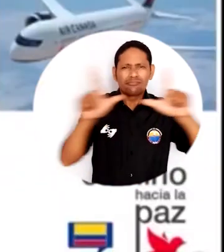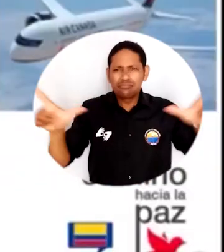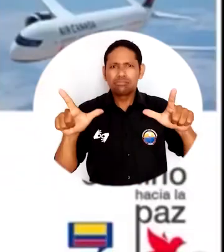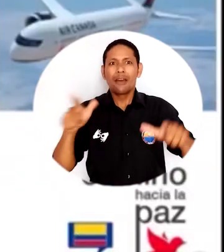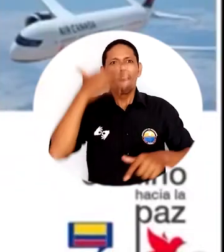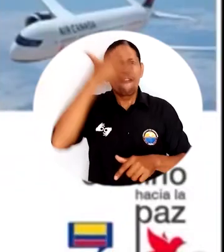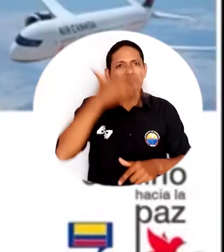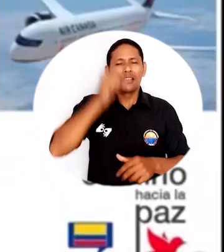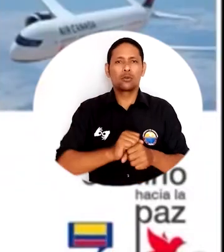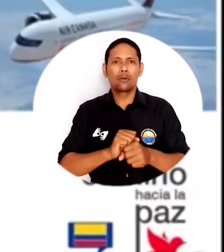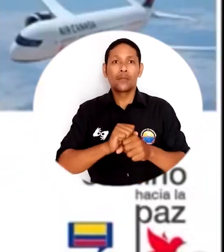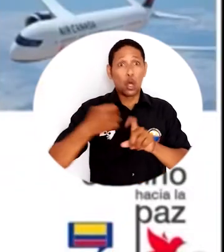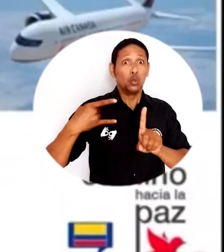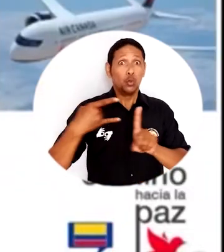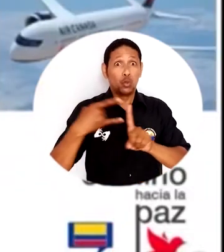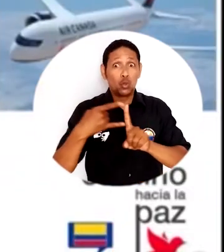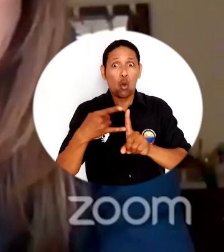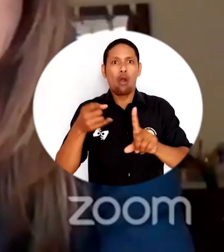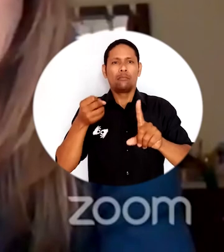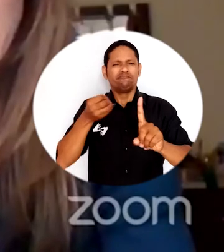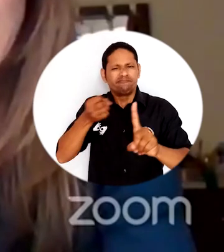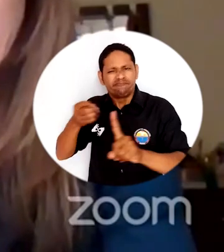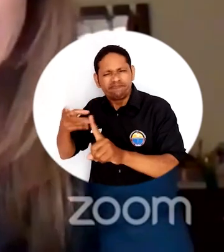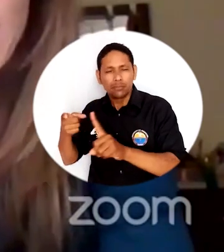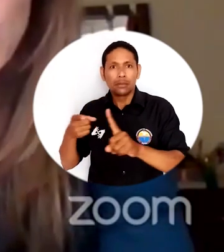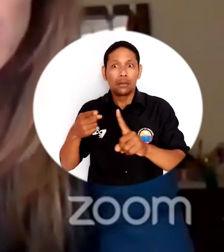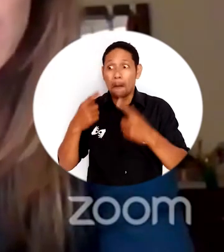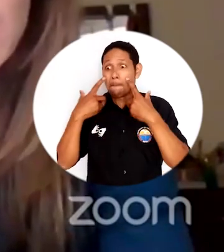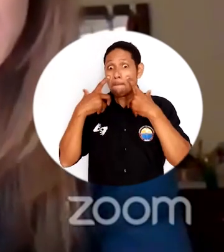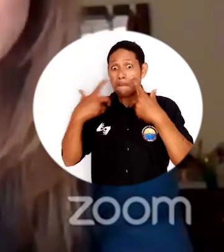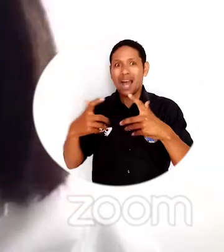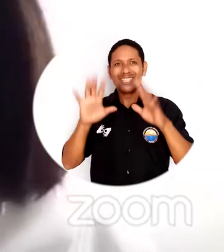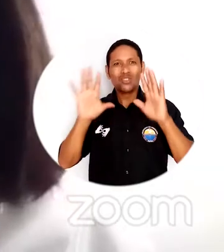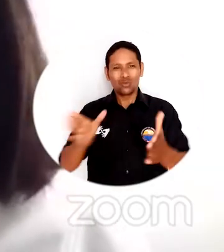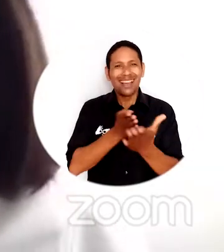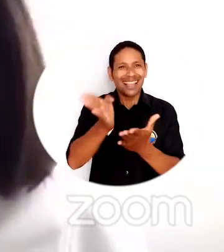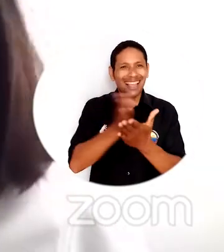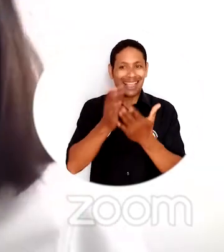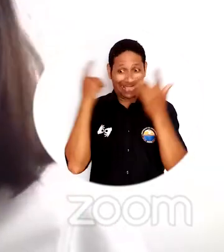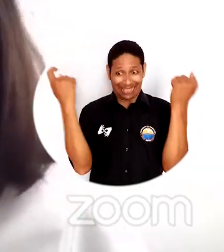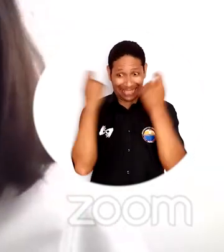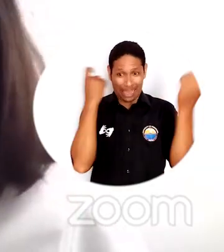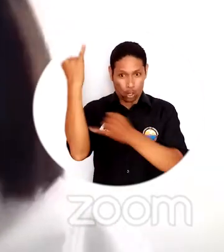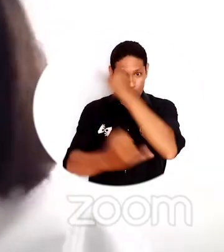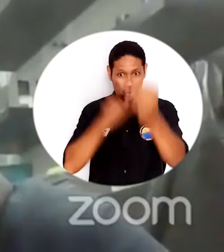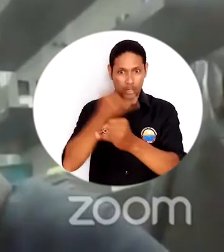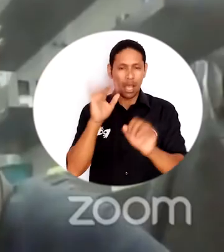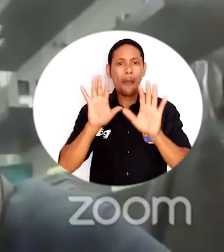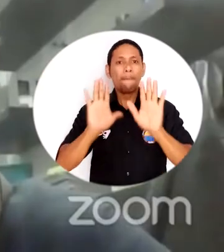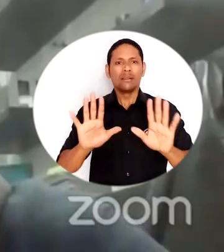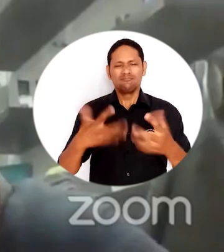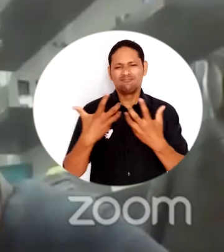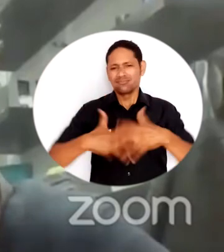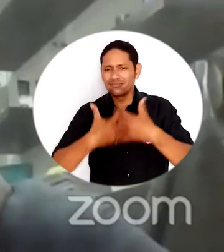académico que se realizó a través de las plataformas digitales como Facebook y Zoom se constituye en el más representativo del programa de negocios